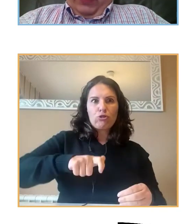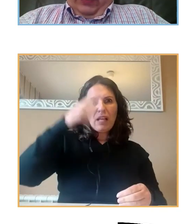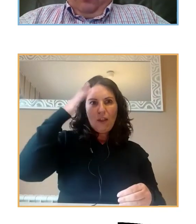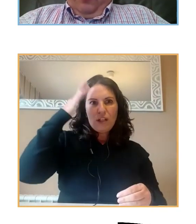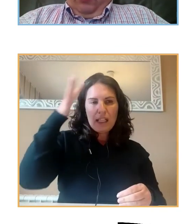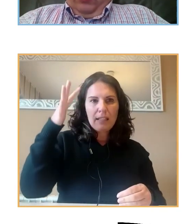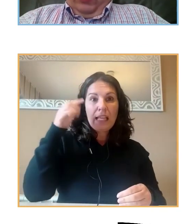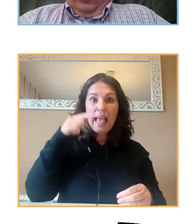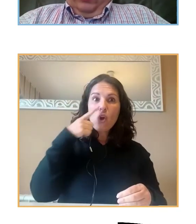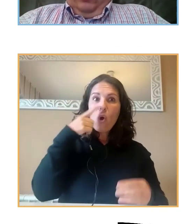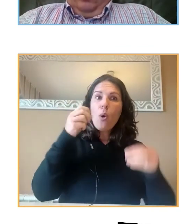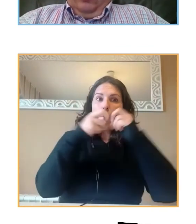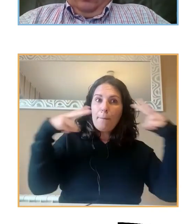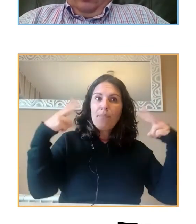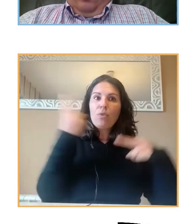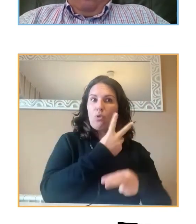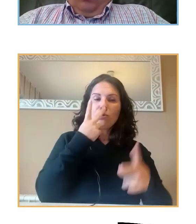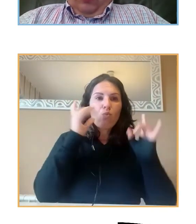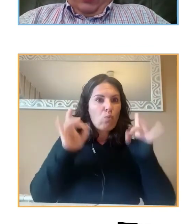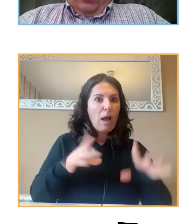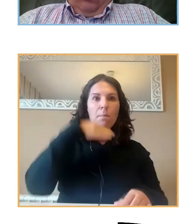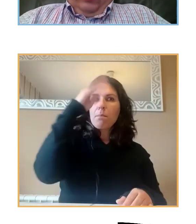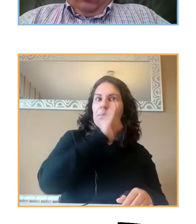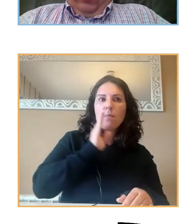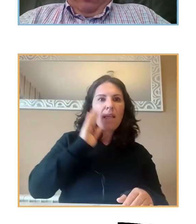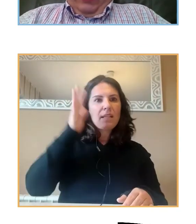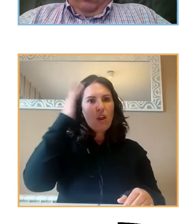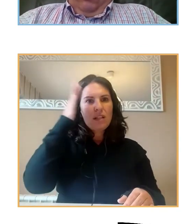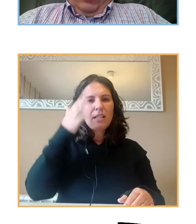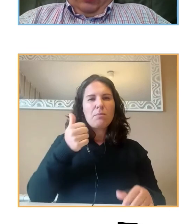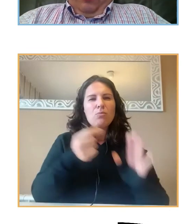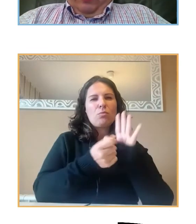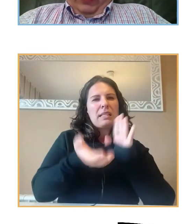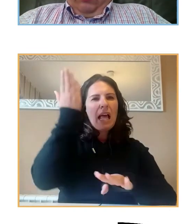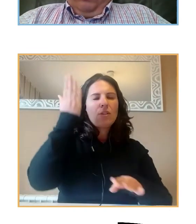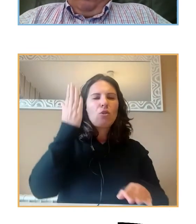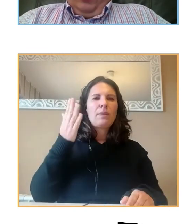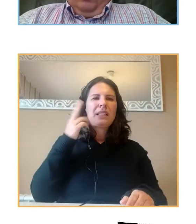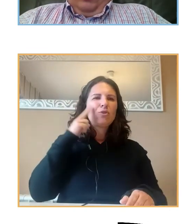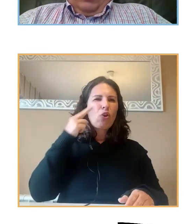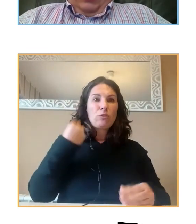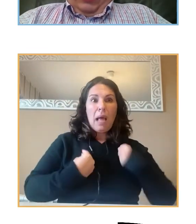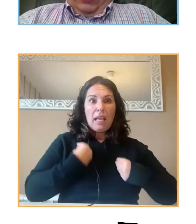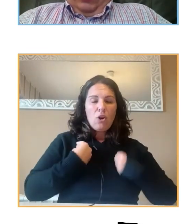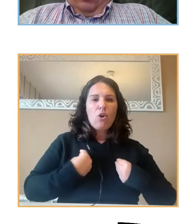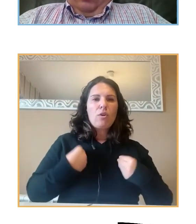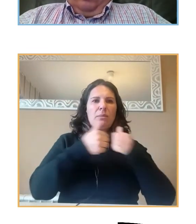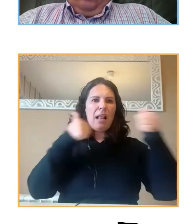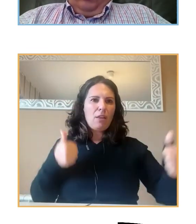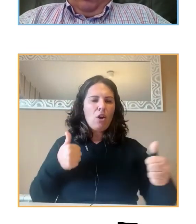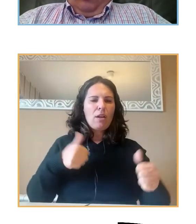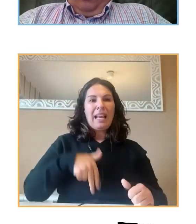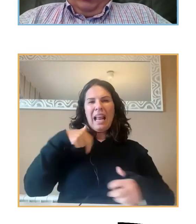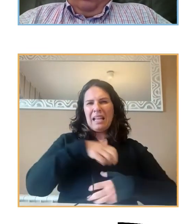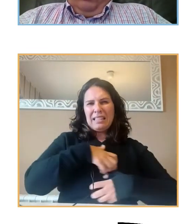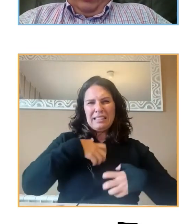padres como por los adolescentes. Punto más alto en trastornos de pánico, en ansiedad por separación, ansiedad generalizada, trastorno obsesivo